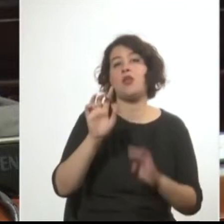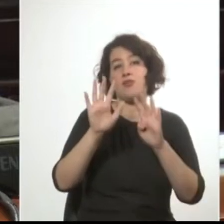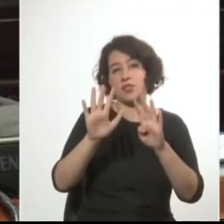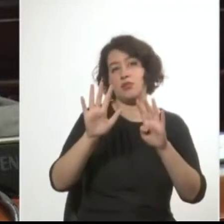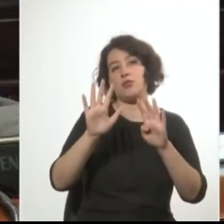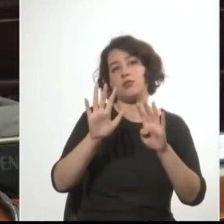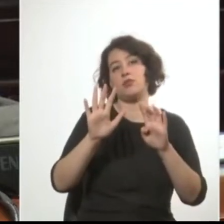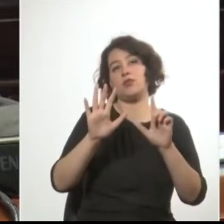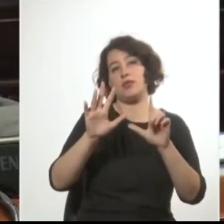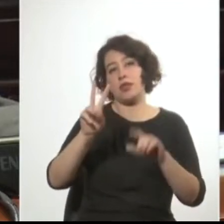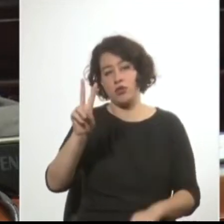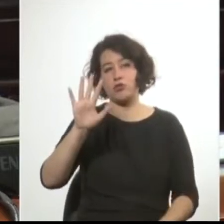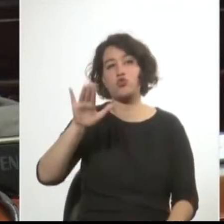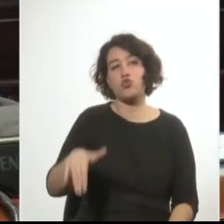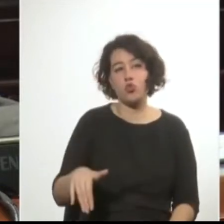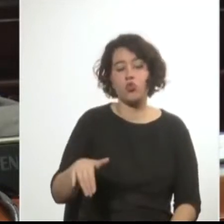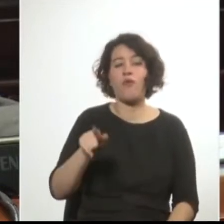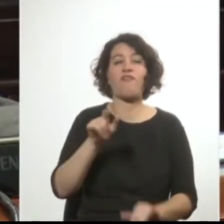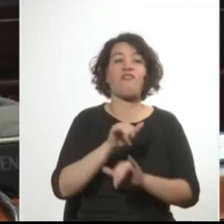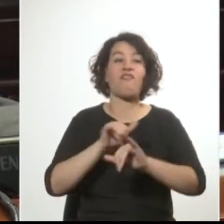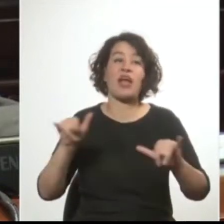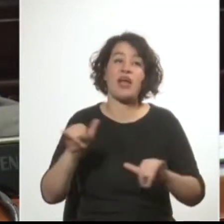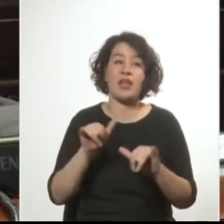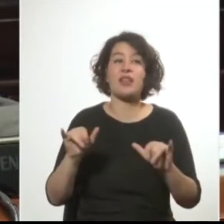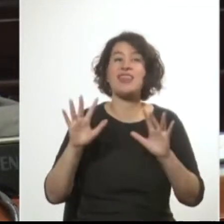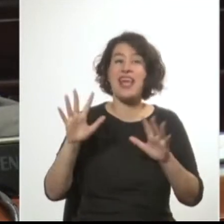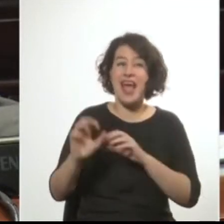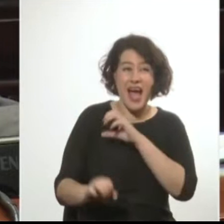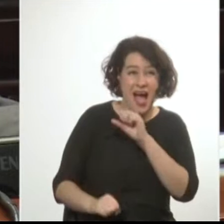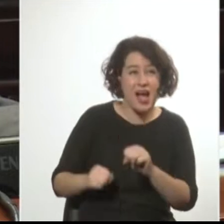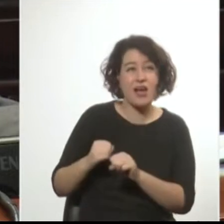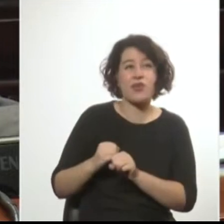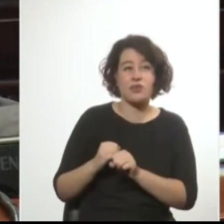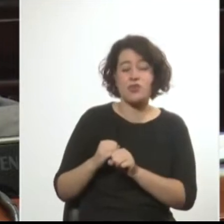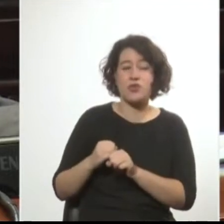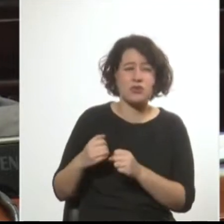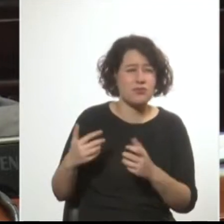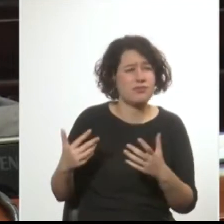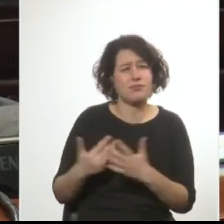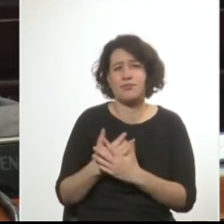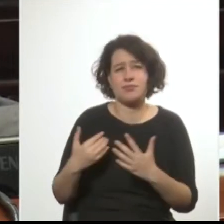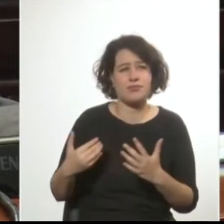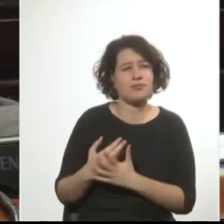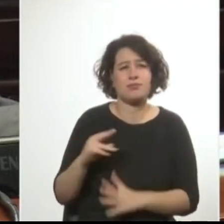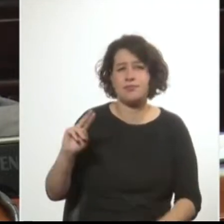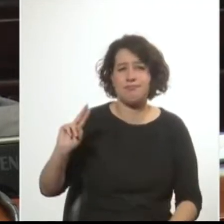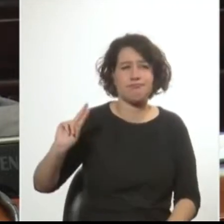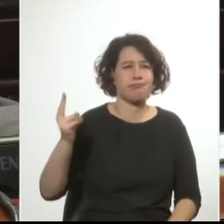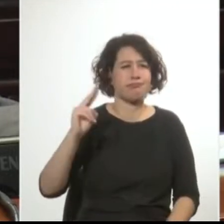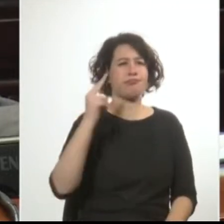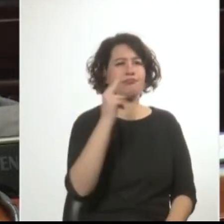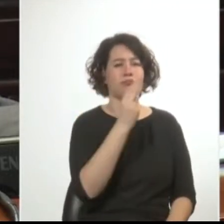fueron la culminación de una década de sucesos sangrientos que conmocionó